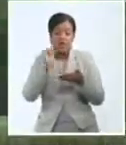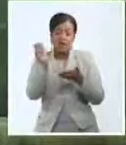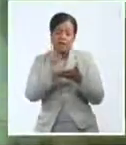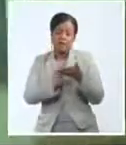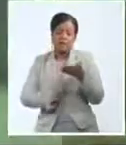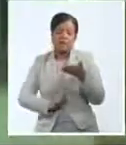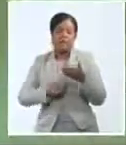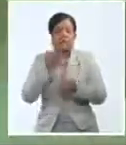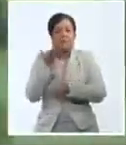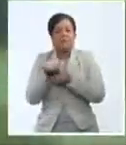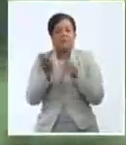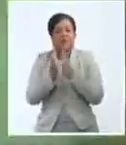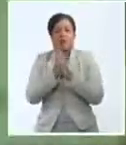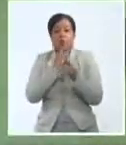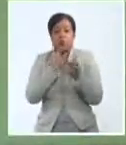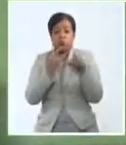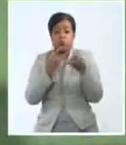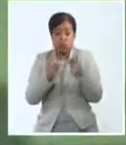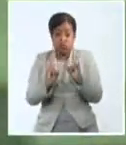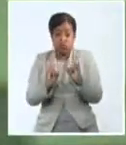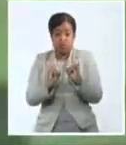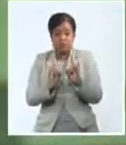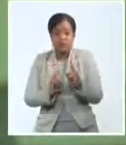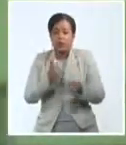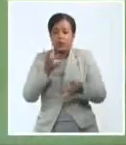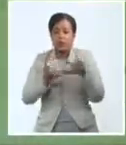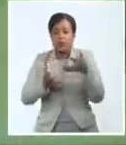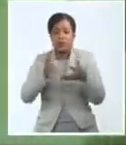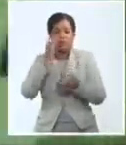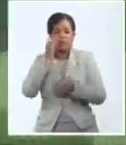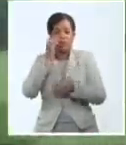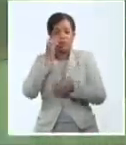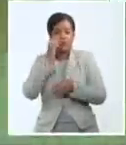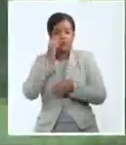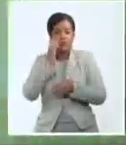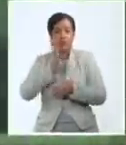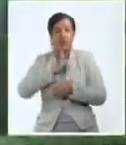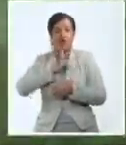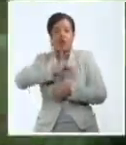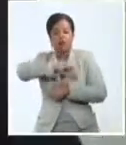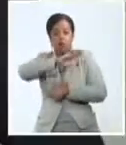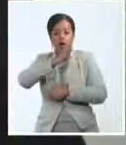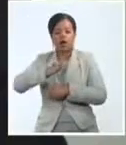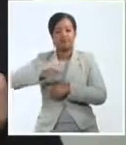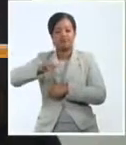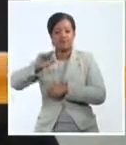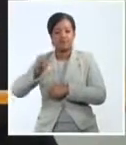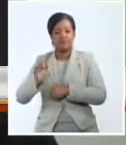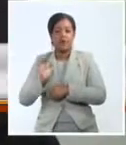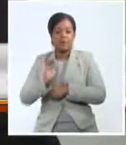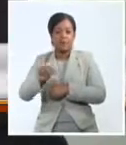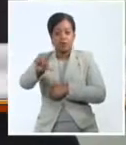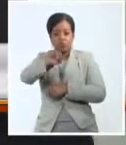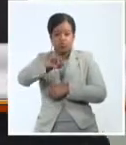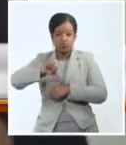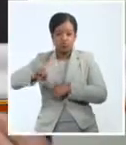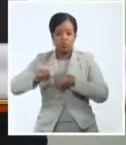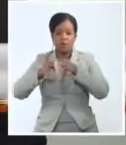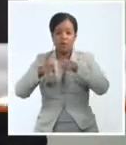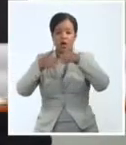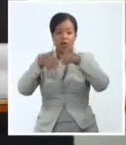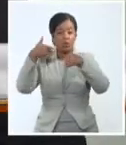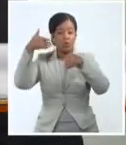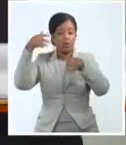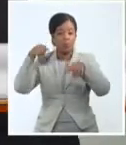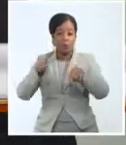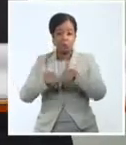sus cenizas en las aguas que recuerdan las explosiones del buque la cubre. Entonces la película está armada a partir de